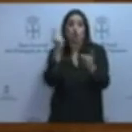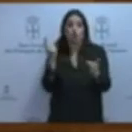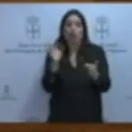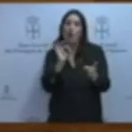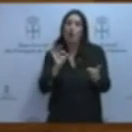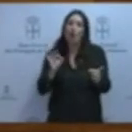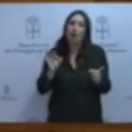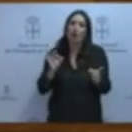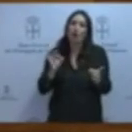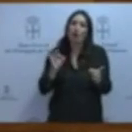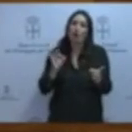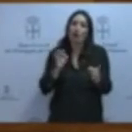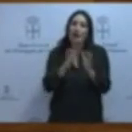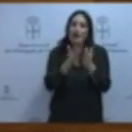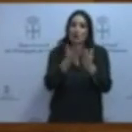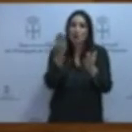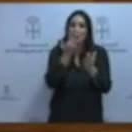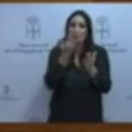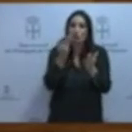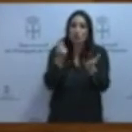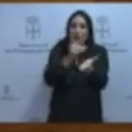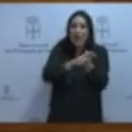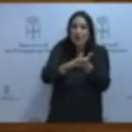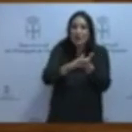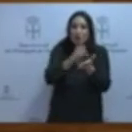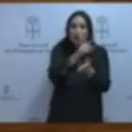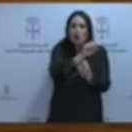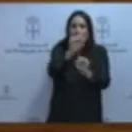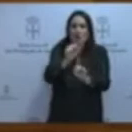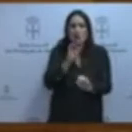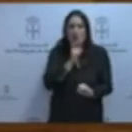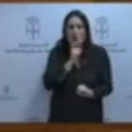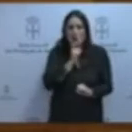financiar la gratuidad de los libros de texto? Algo muy concreto que hoy están pidiendo aquí.